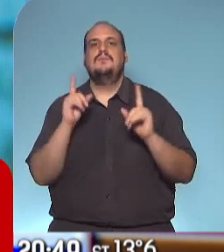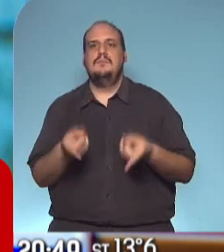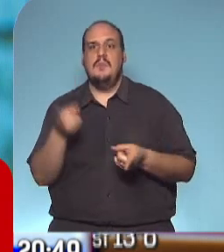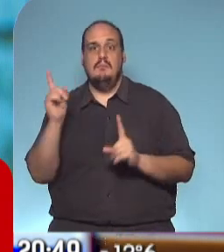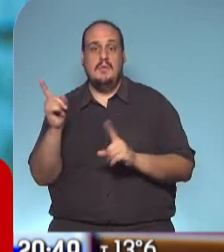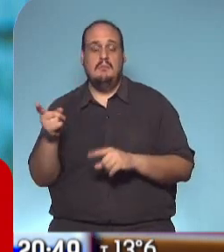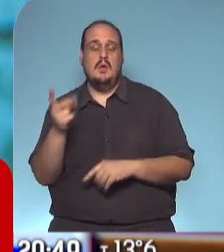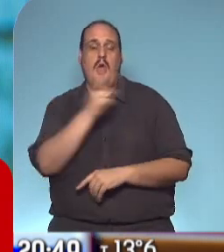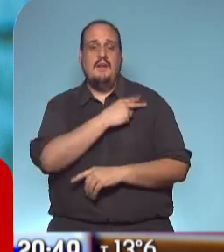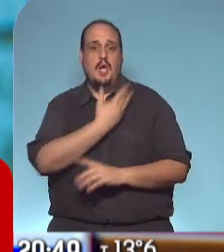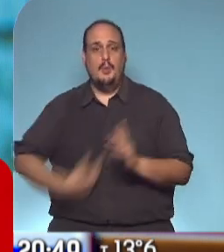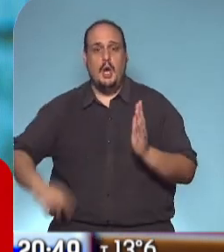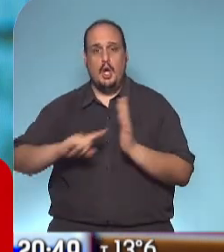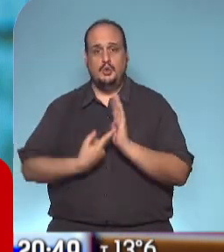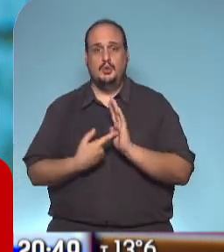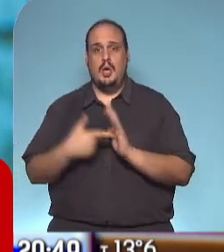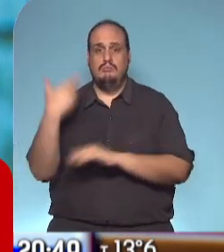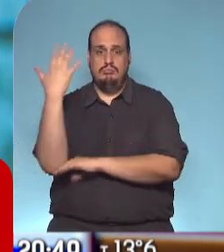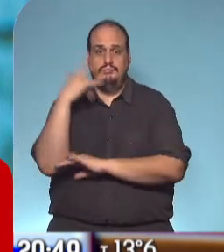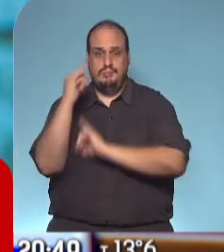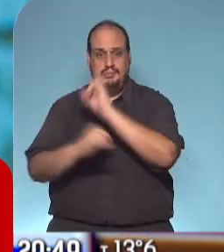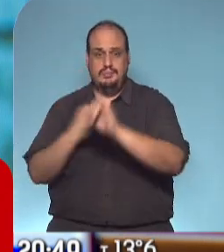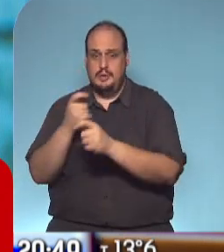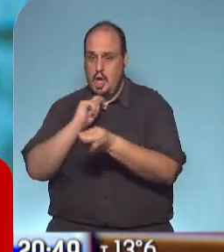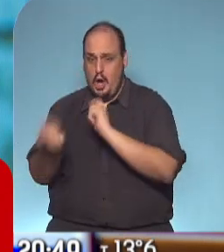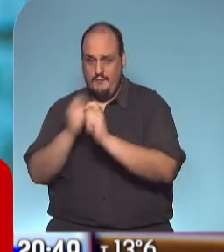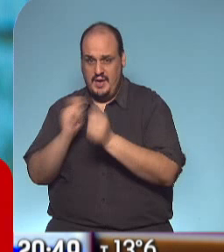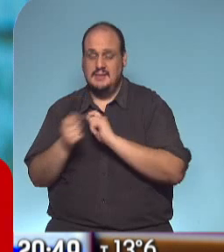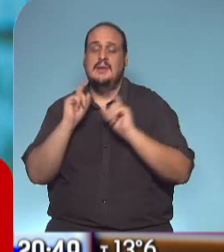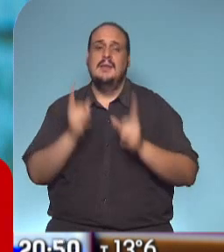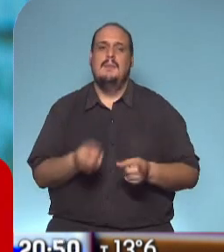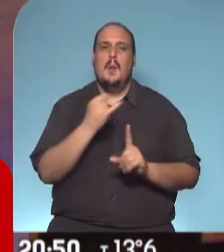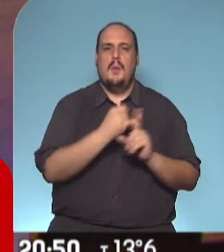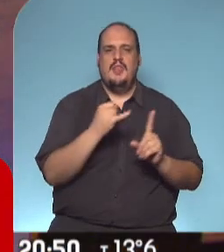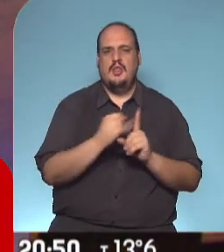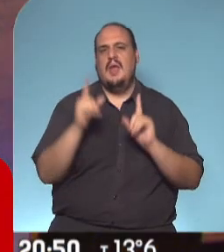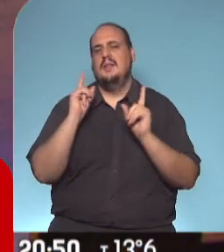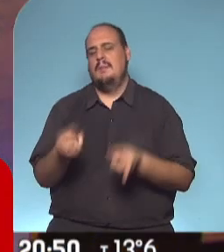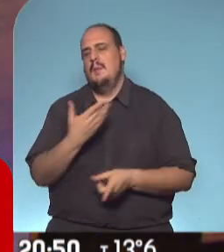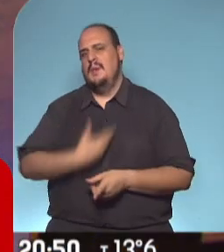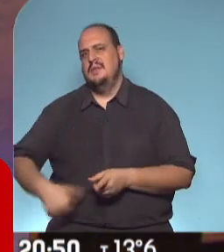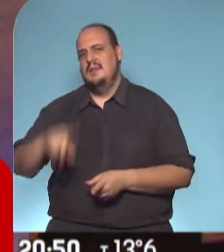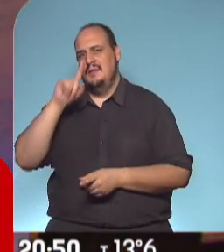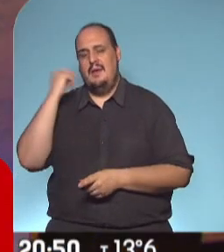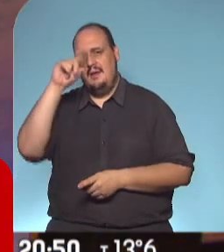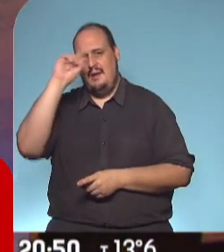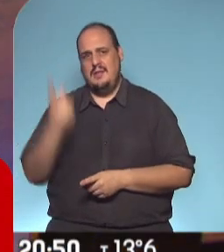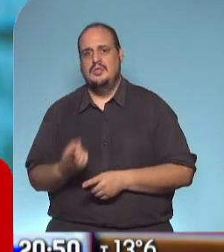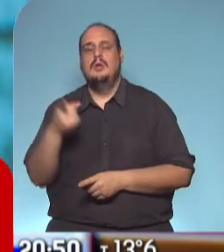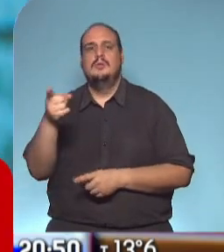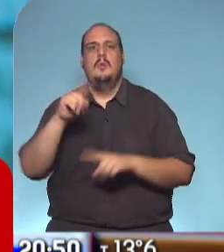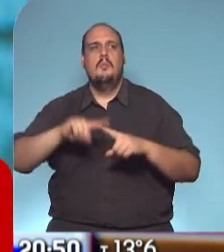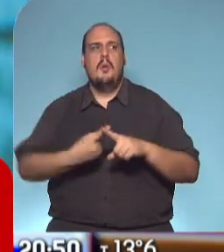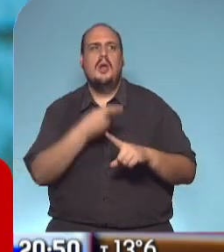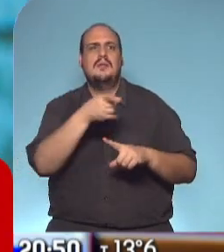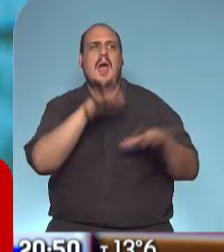escuchado al jefe de gobierno de la ciudad, sumando con la conferencia de prensa del mediodía y la palabra del presidente de la nación, que a veces la política es el mal